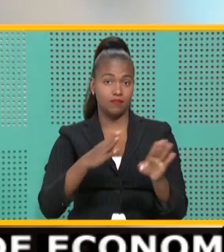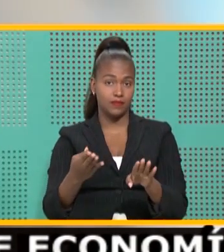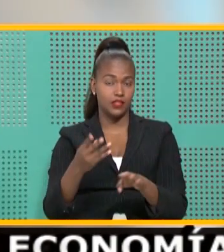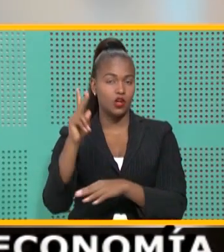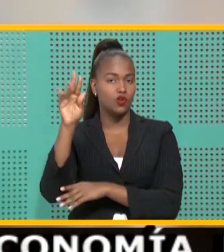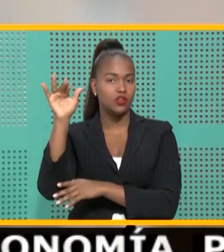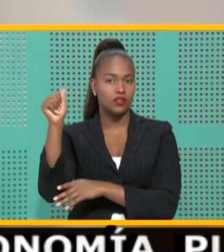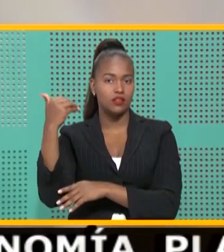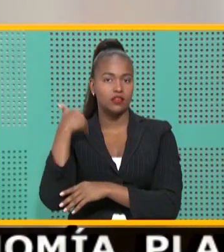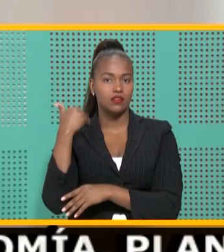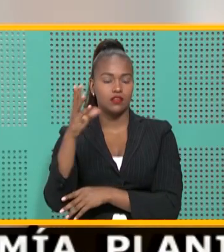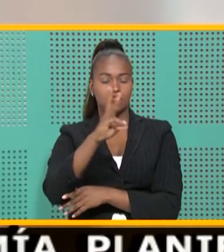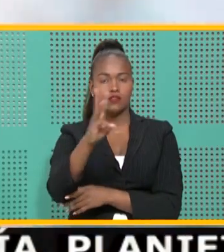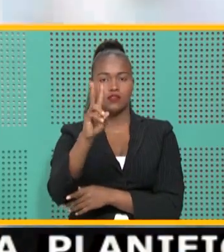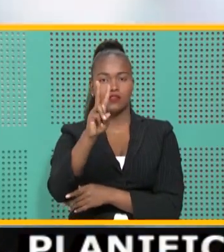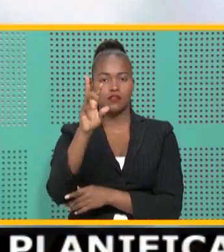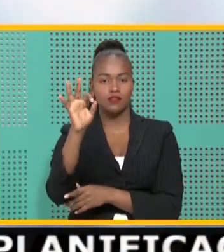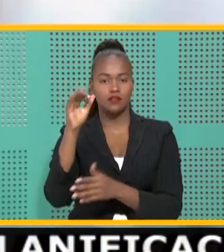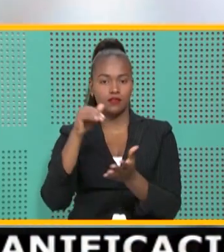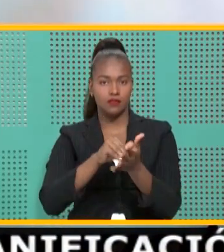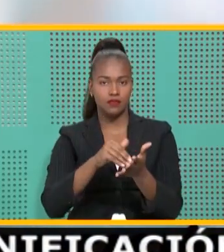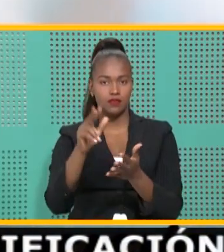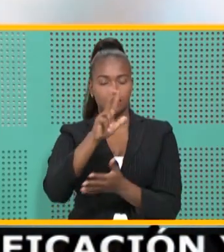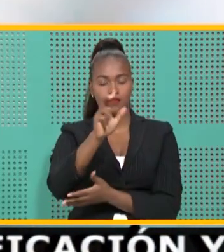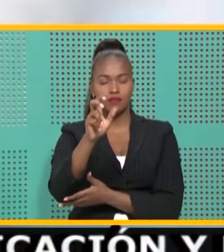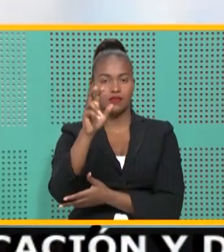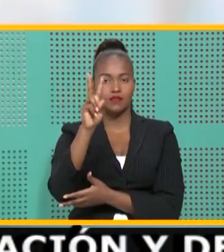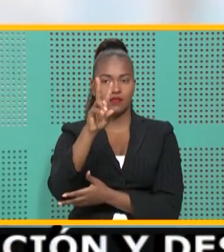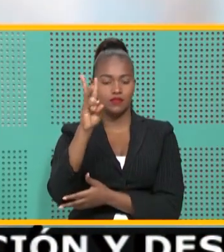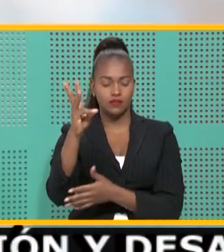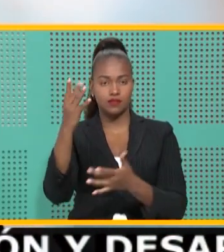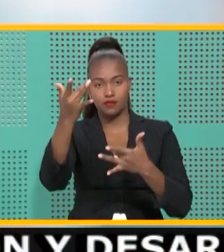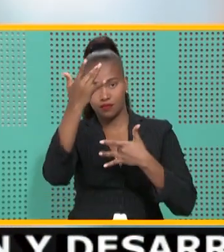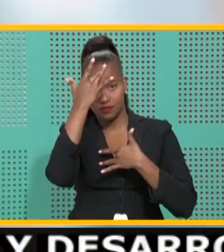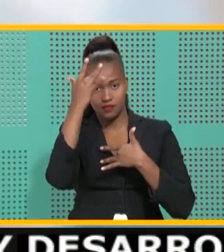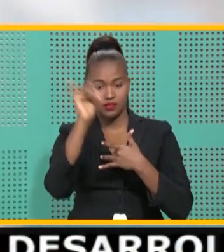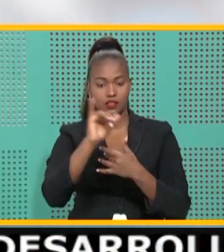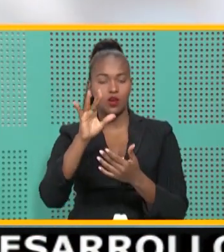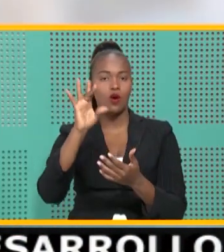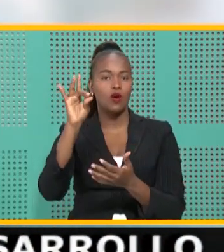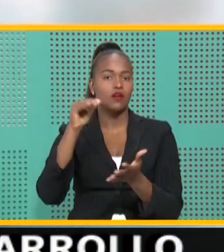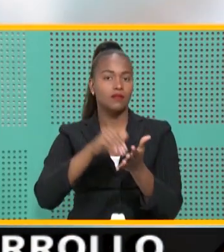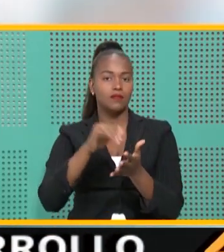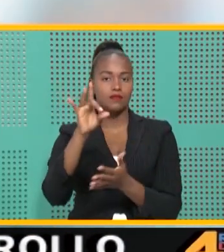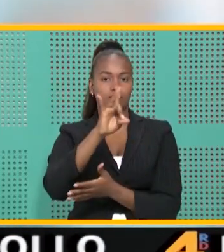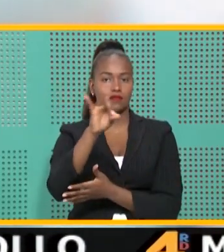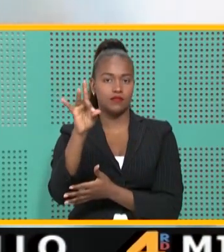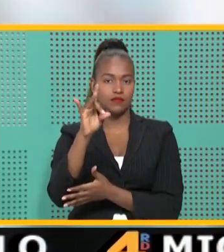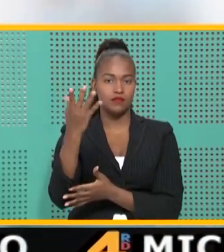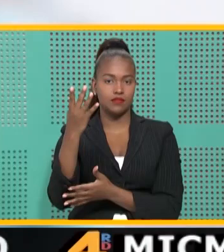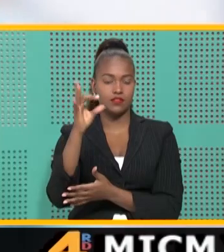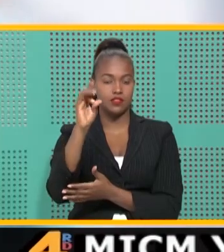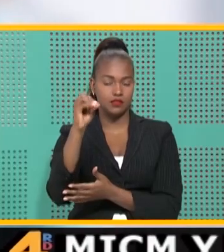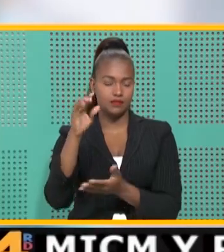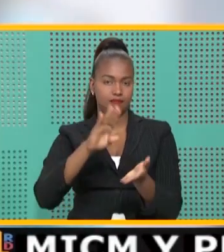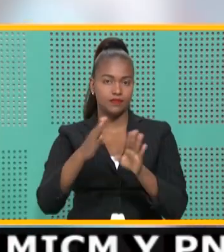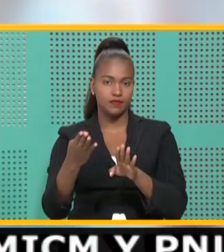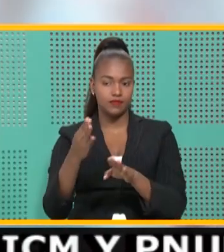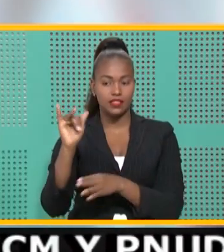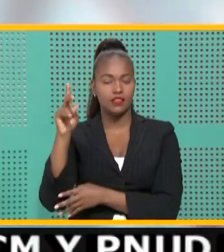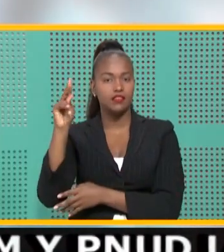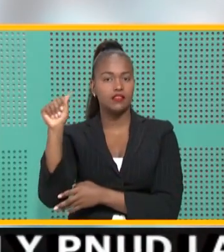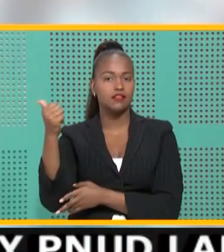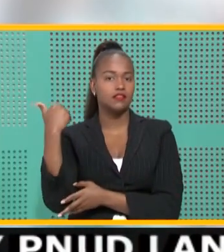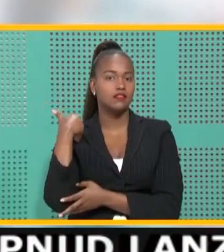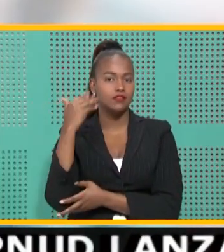hay 619.936 infectados y 8.770 muertes. India